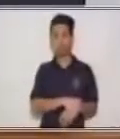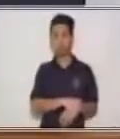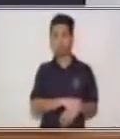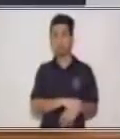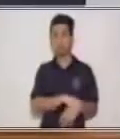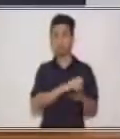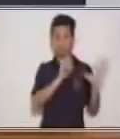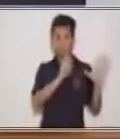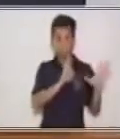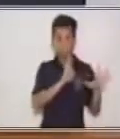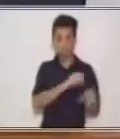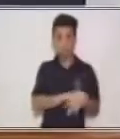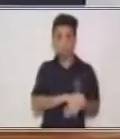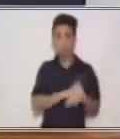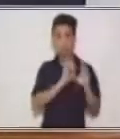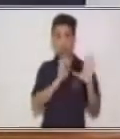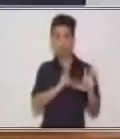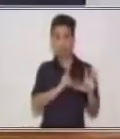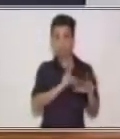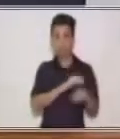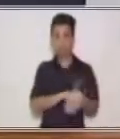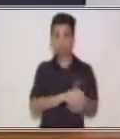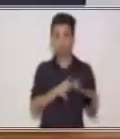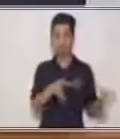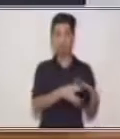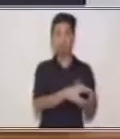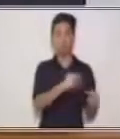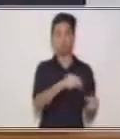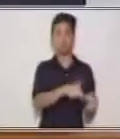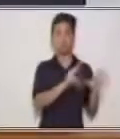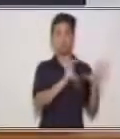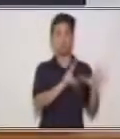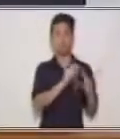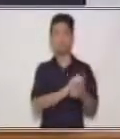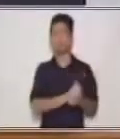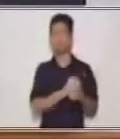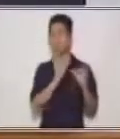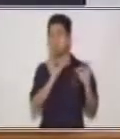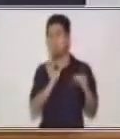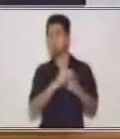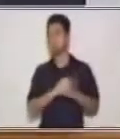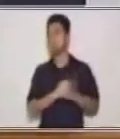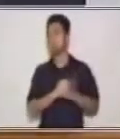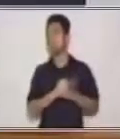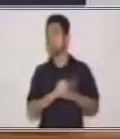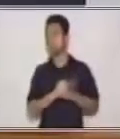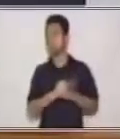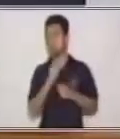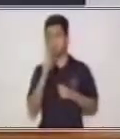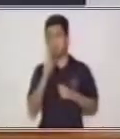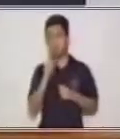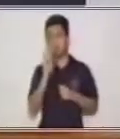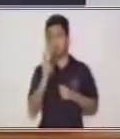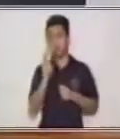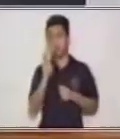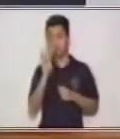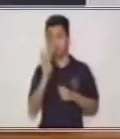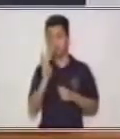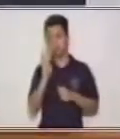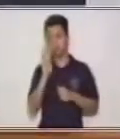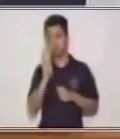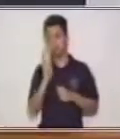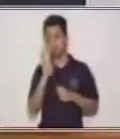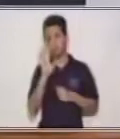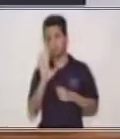6, 7. ¿Sí? ¿Los contaste bien? 1, 2, 3,